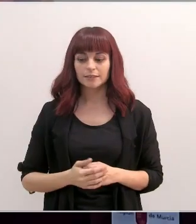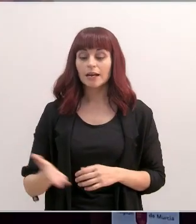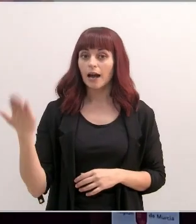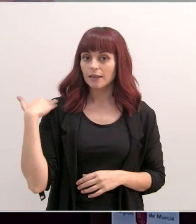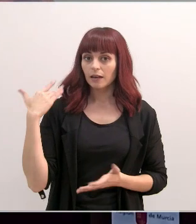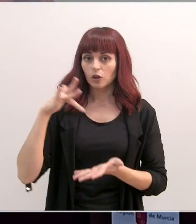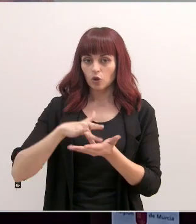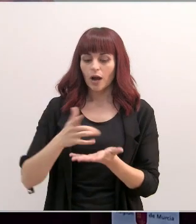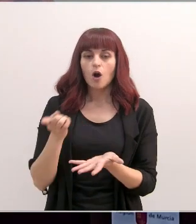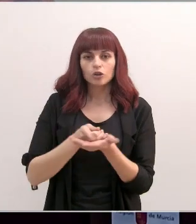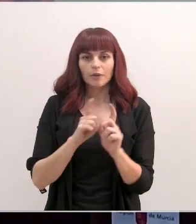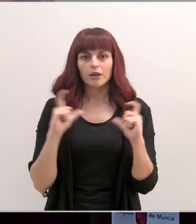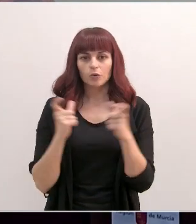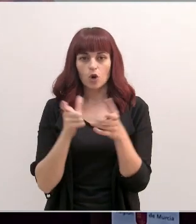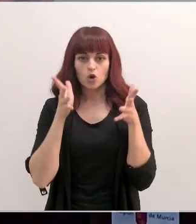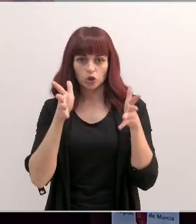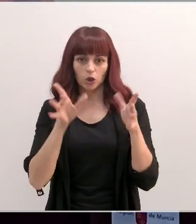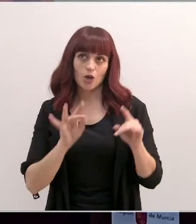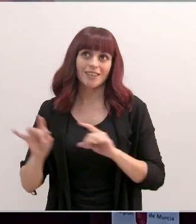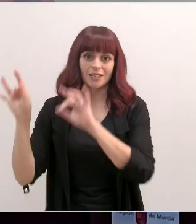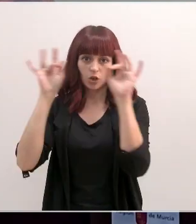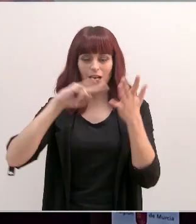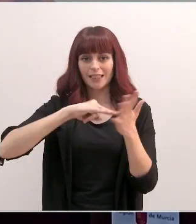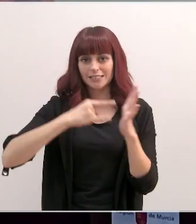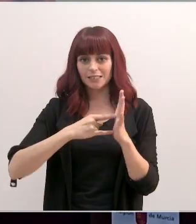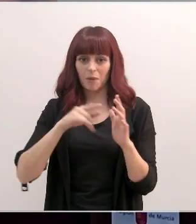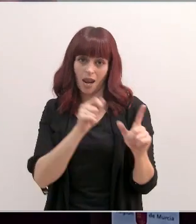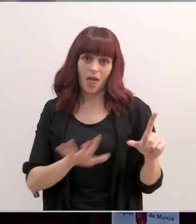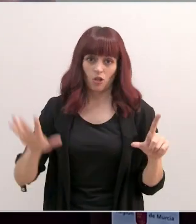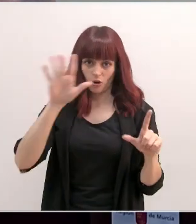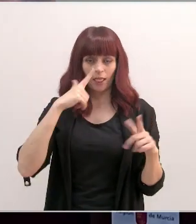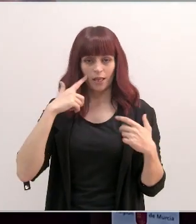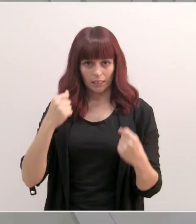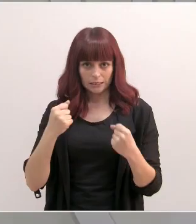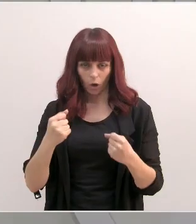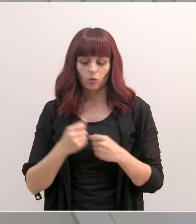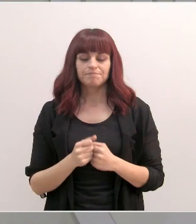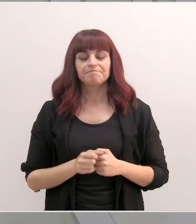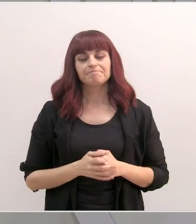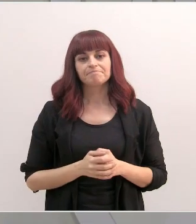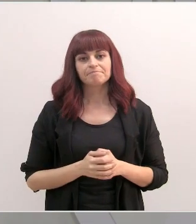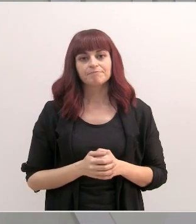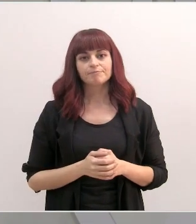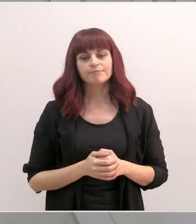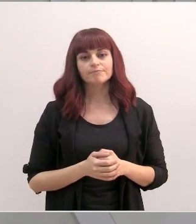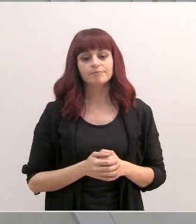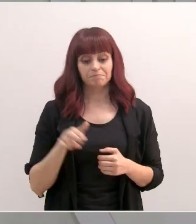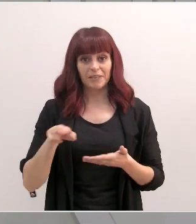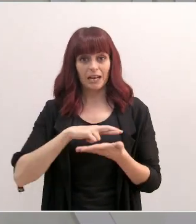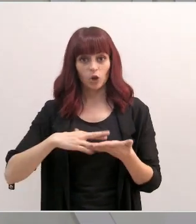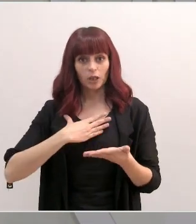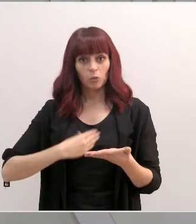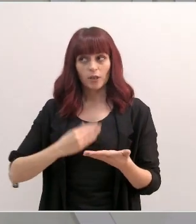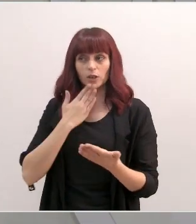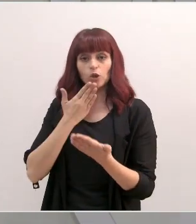Ayer tuvo lugar una nueva reunión del Consejo Interterritorial del Sistema Nacional de Salud, como ha anticipado la consejera, en la que la región de Murcia